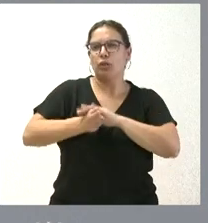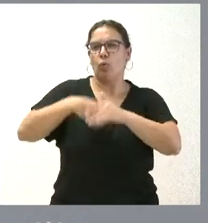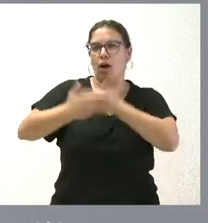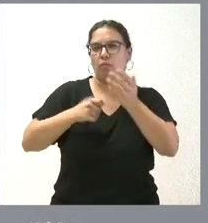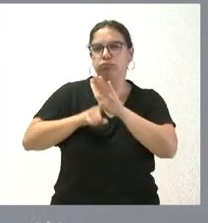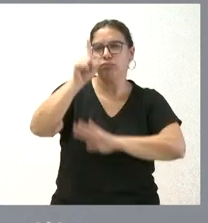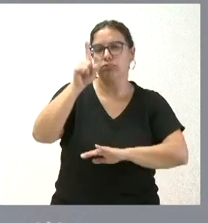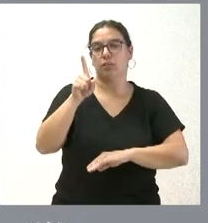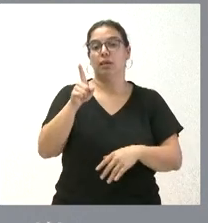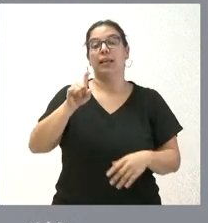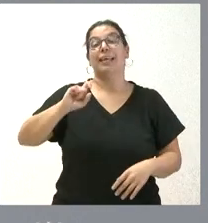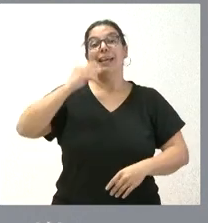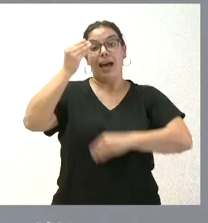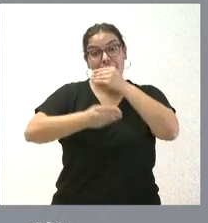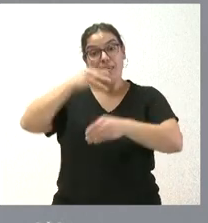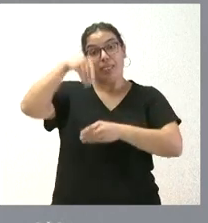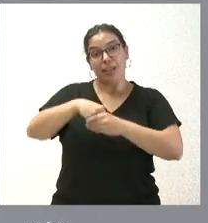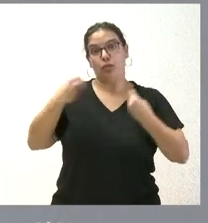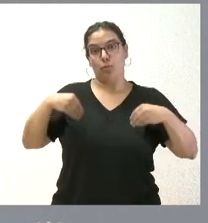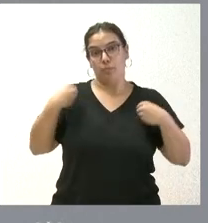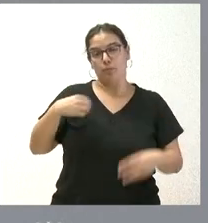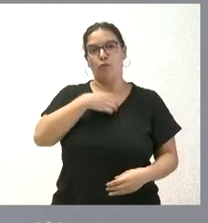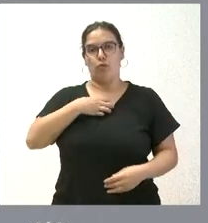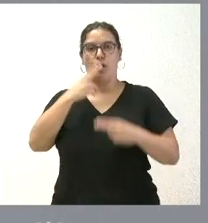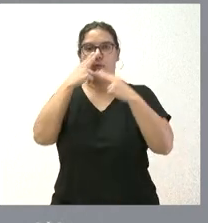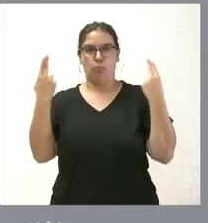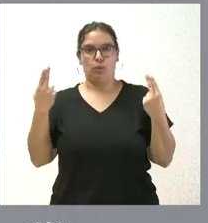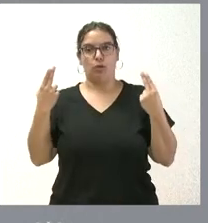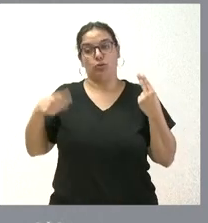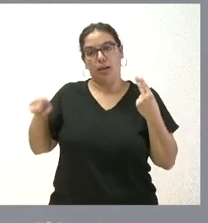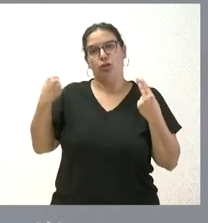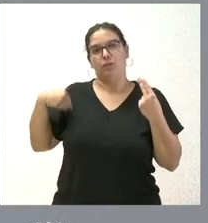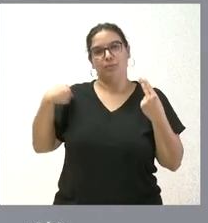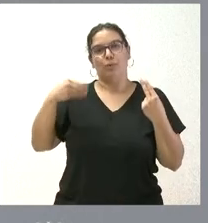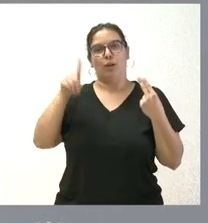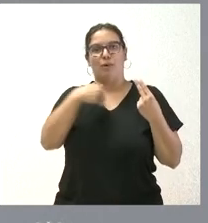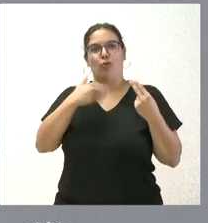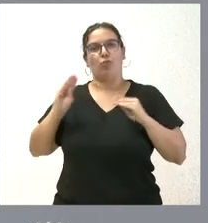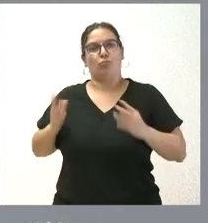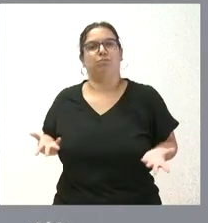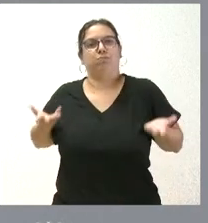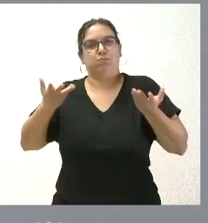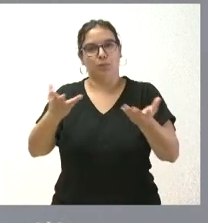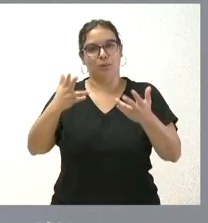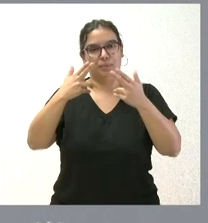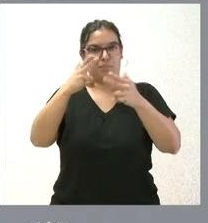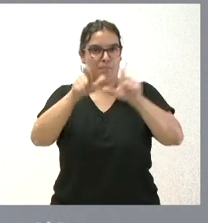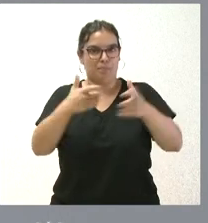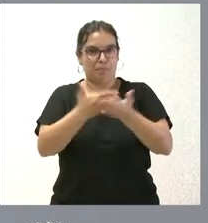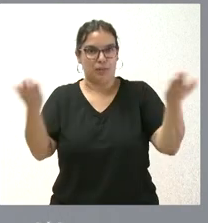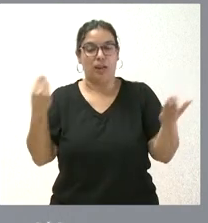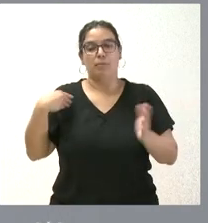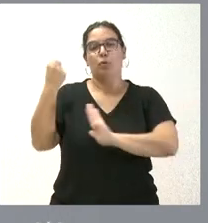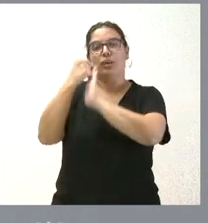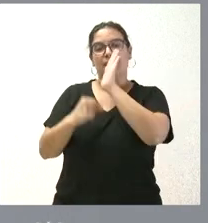realizado por empleados públicos al servicio de la gente y de acuerdo con los criterios e indicaciones que ha realizado la AIREF.